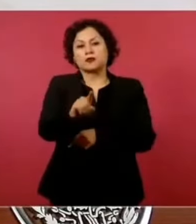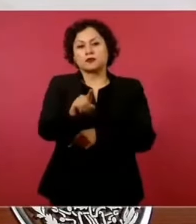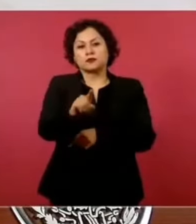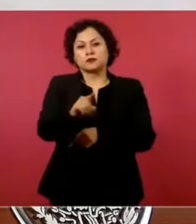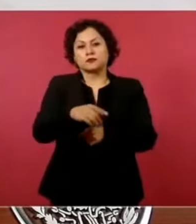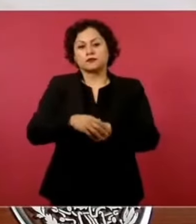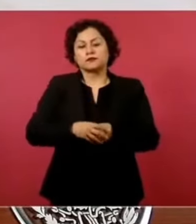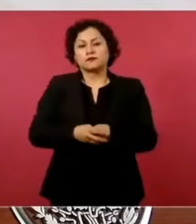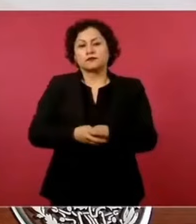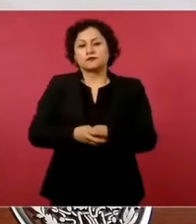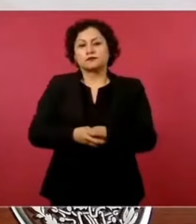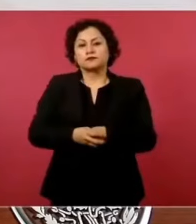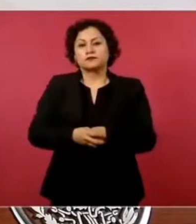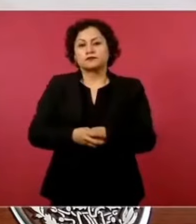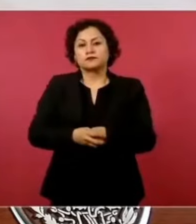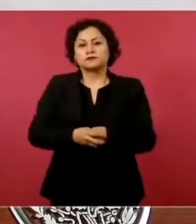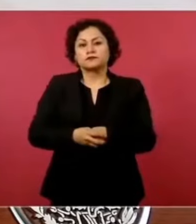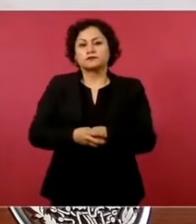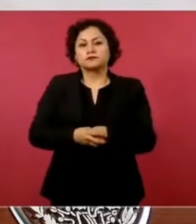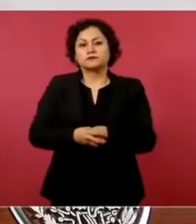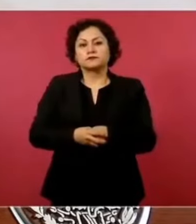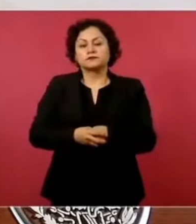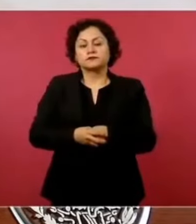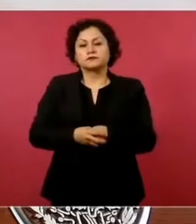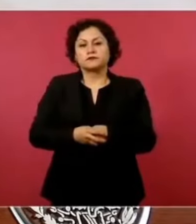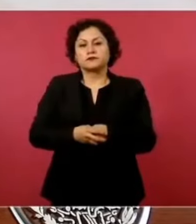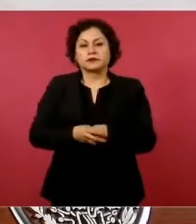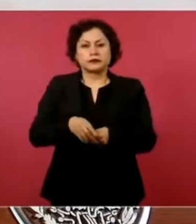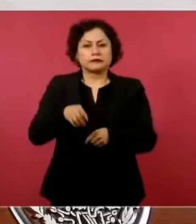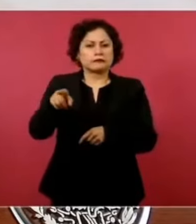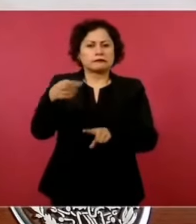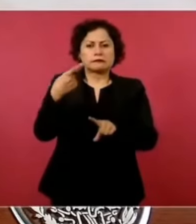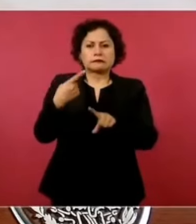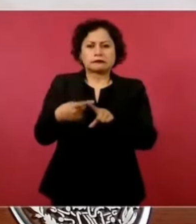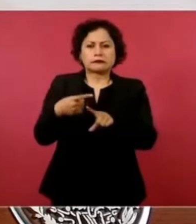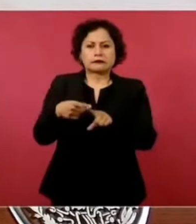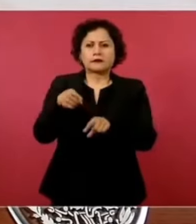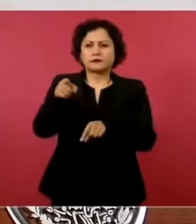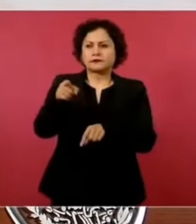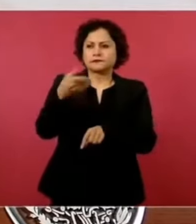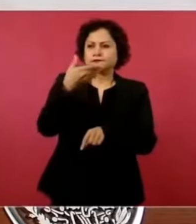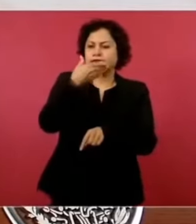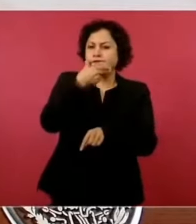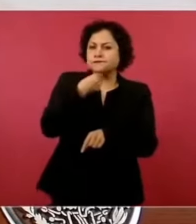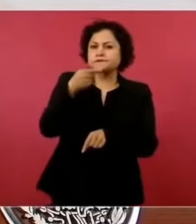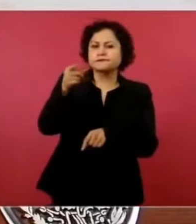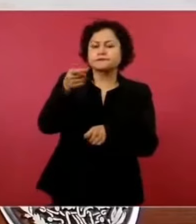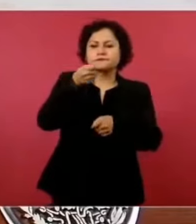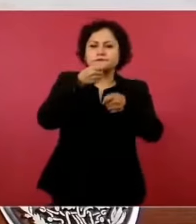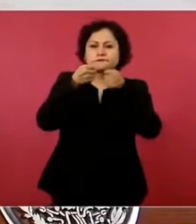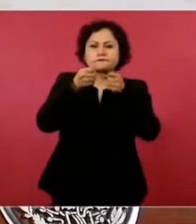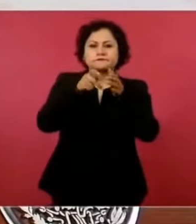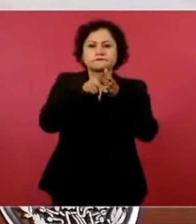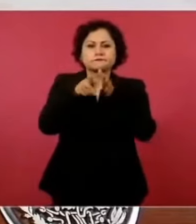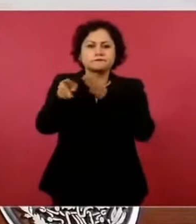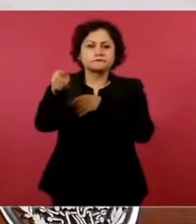el periodista Loret de Mola, pero antes quisiera explicar